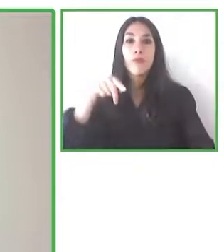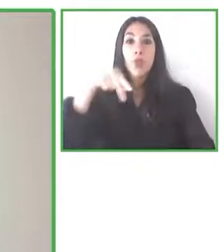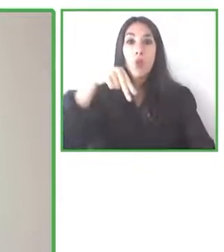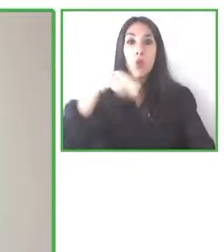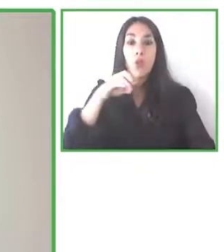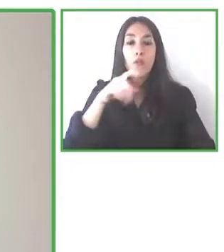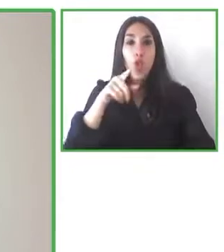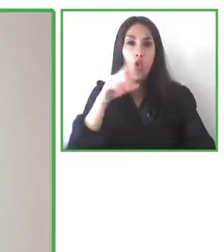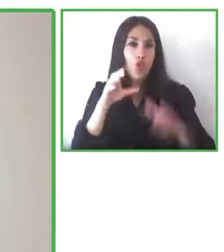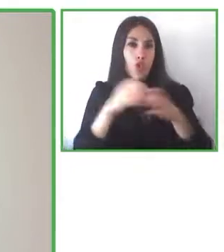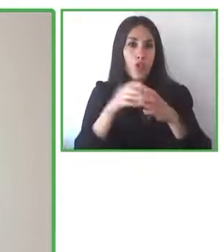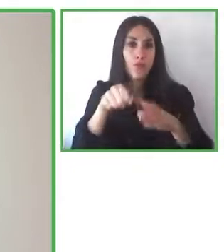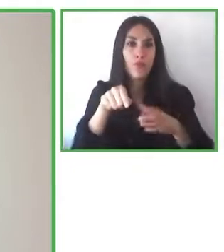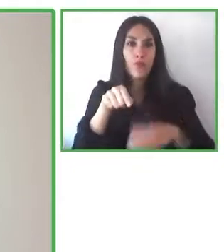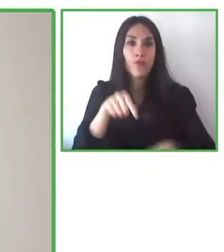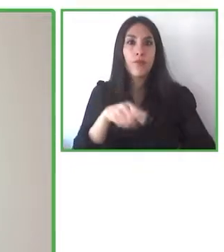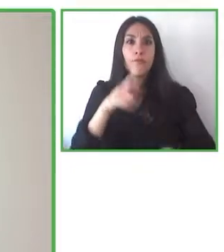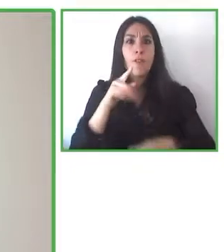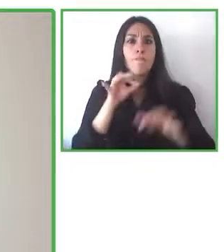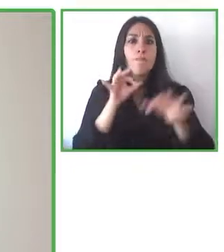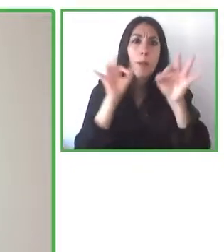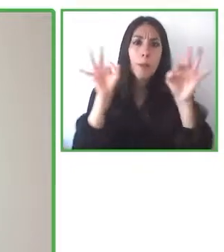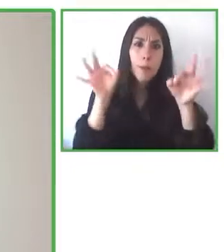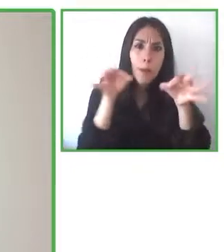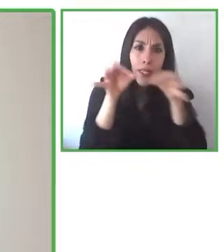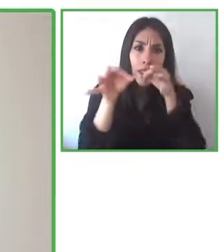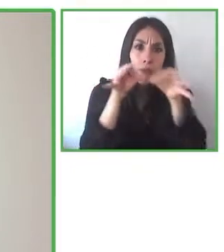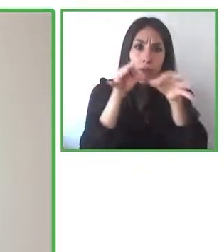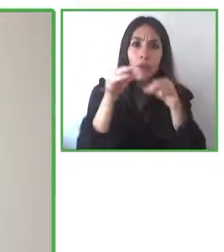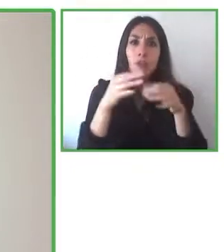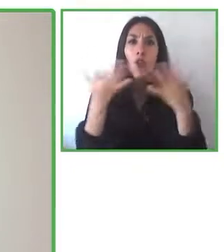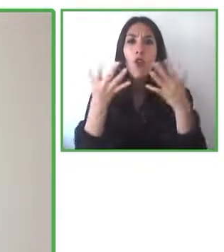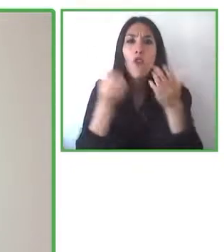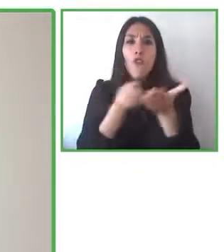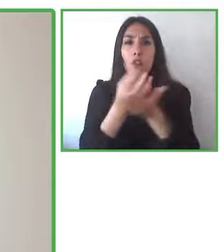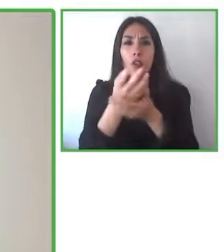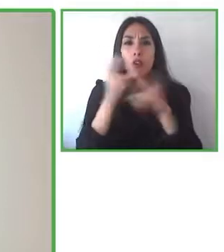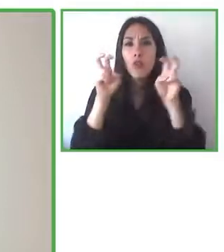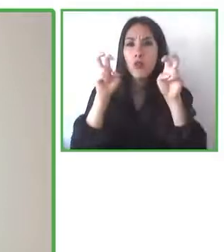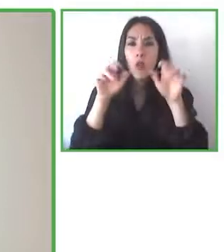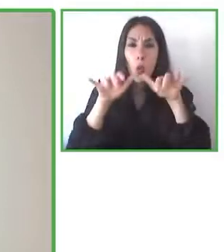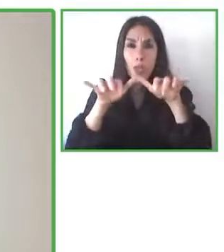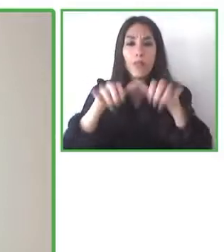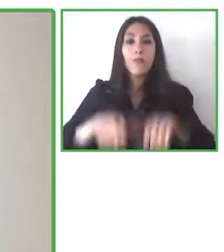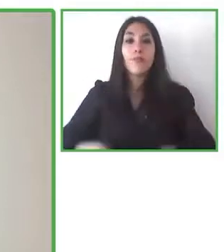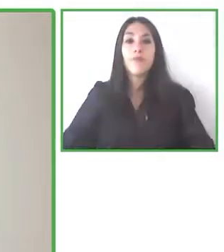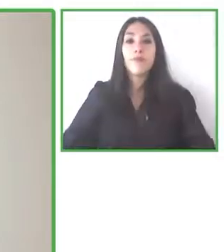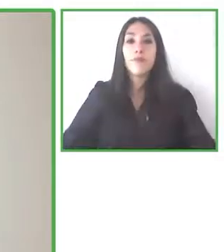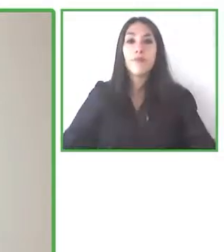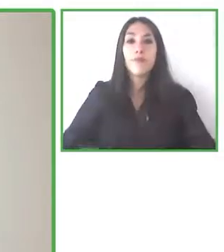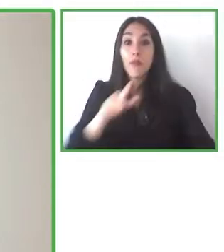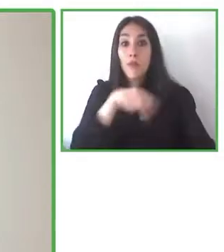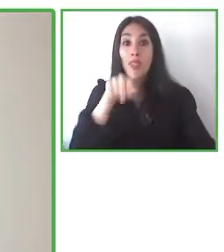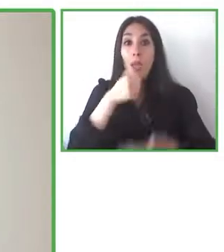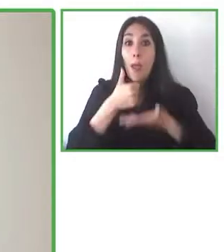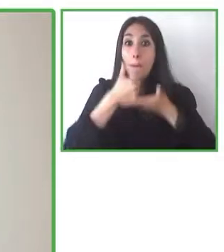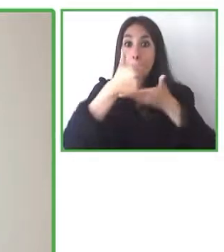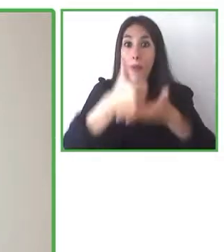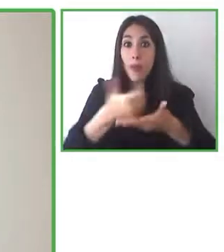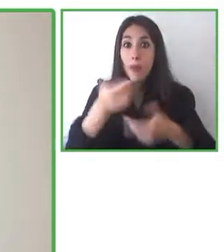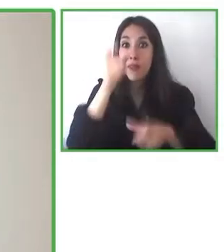de localización de aparcamientos para personas con movilidad reducida. Y también es fundador y CEO de Solmes,